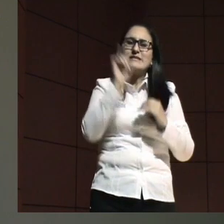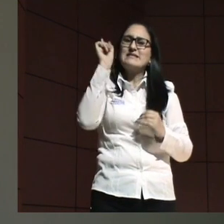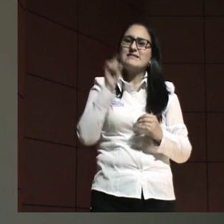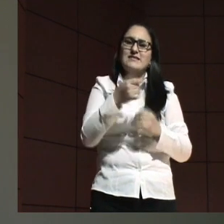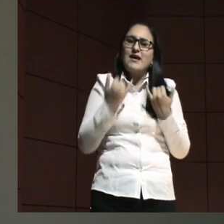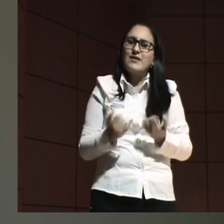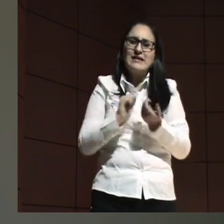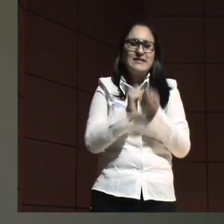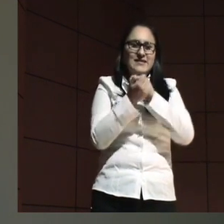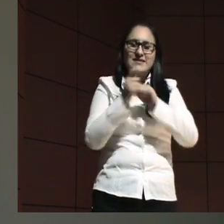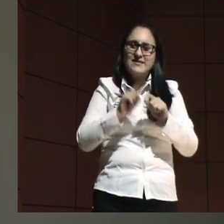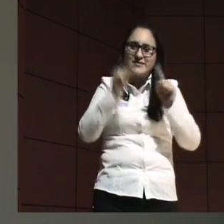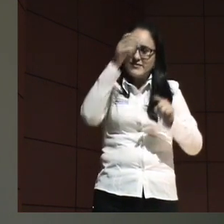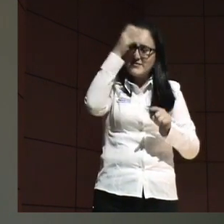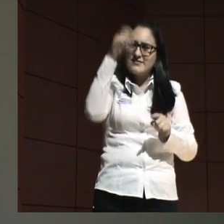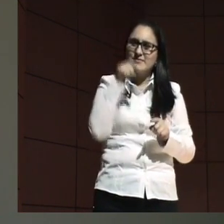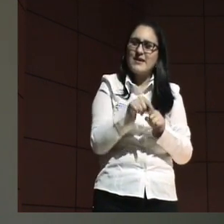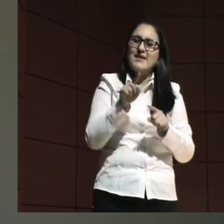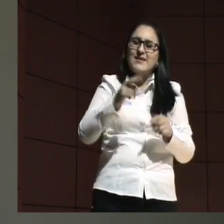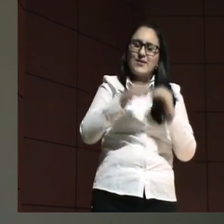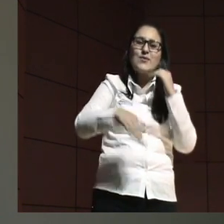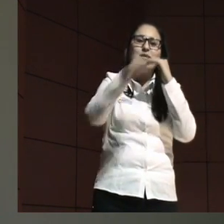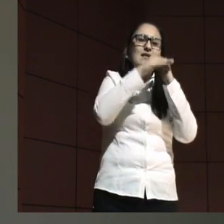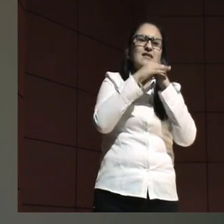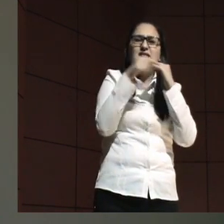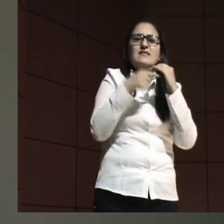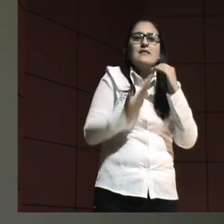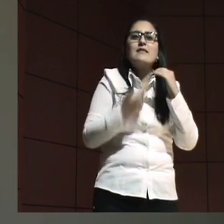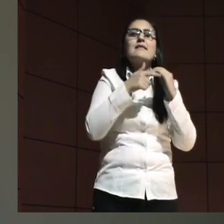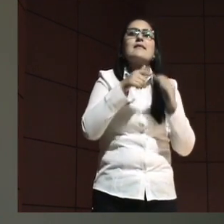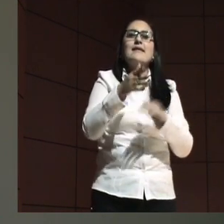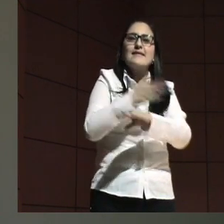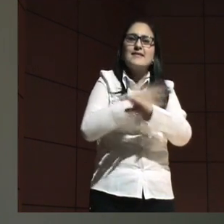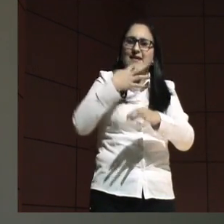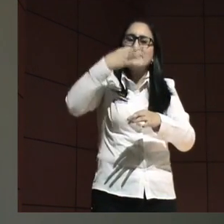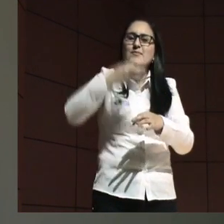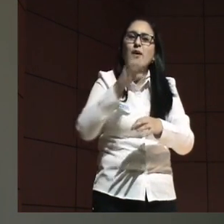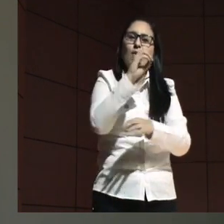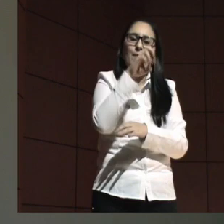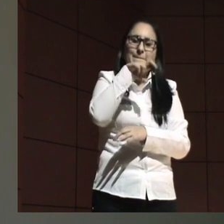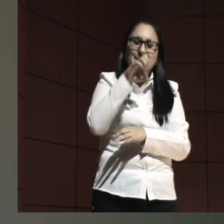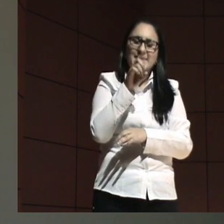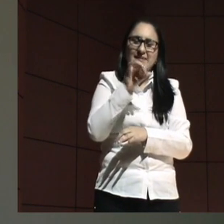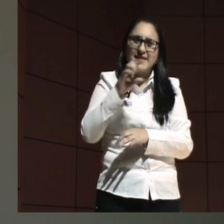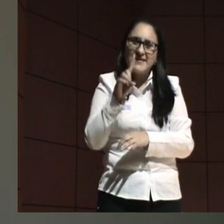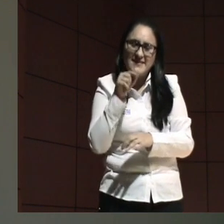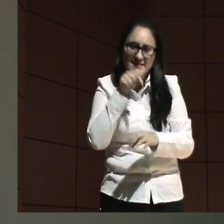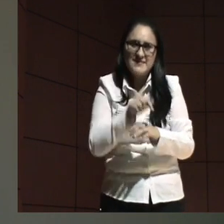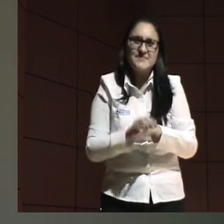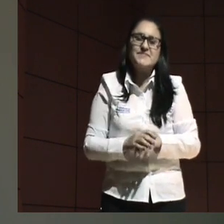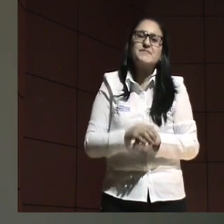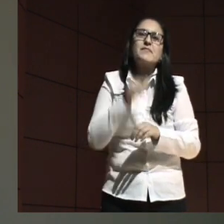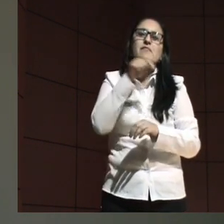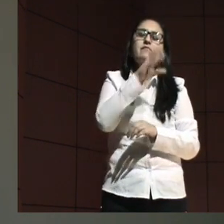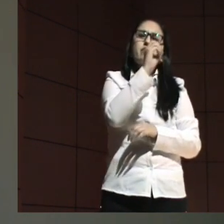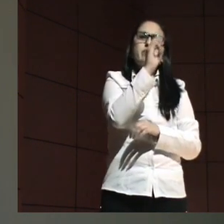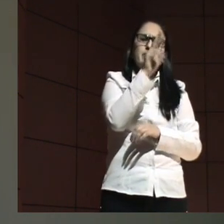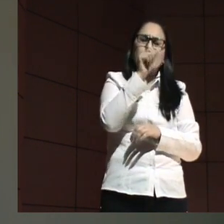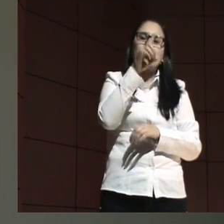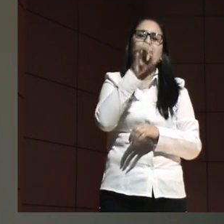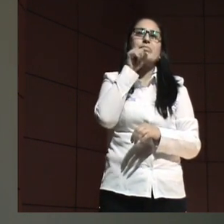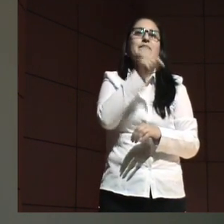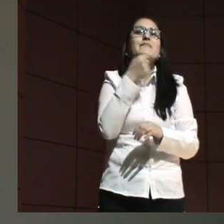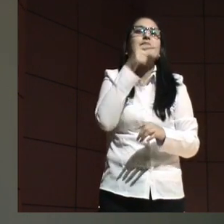está promoviendo, es la igualdad a partir de la otredad. ¿Y qué es la otredad en Rawls? La otredad en Rawls